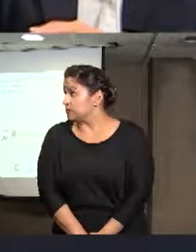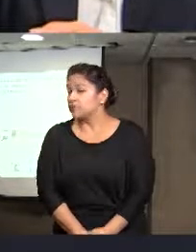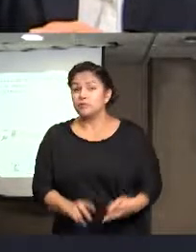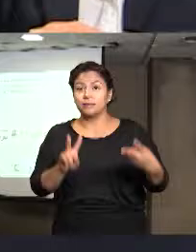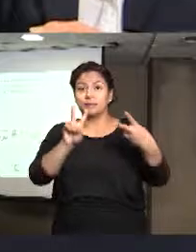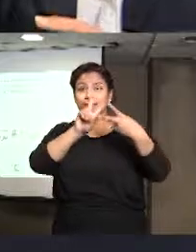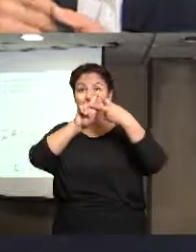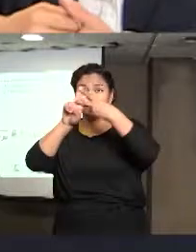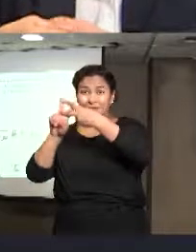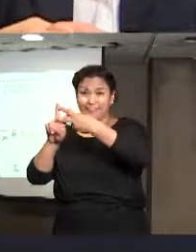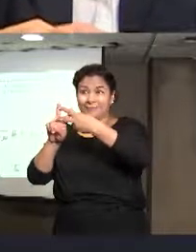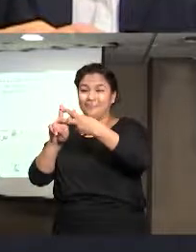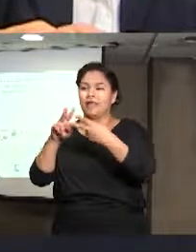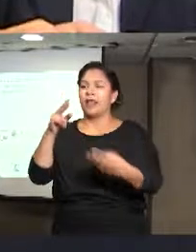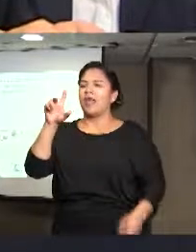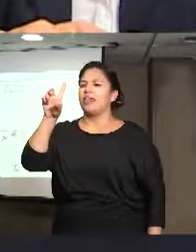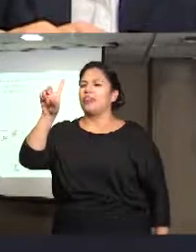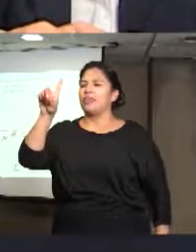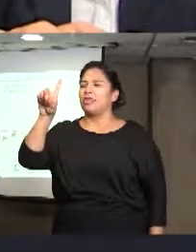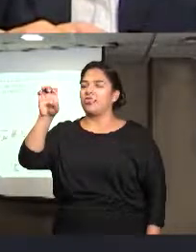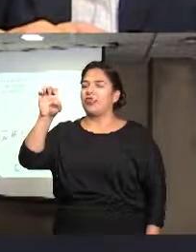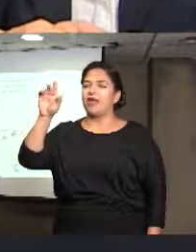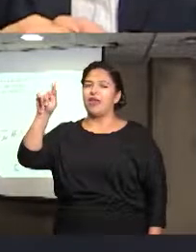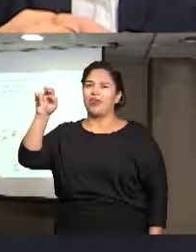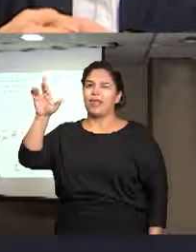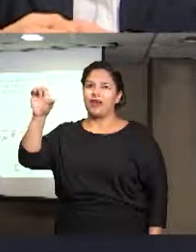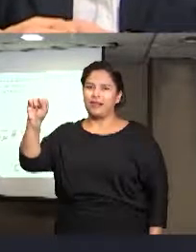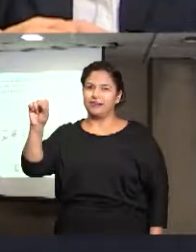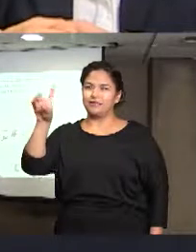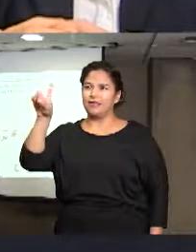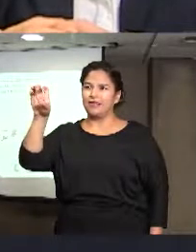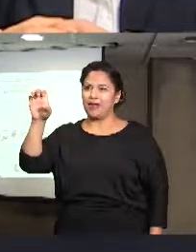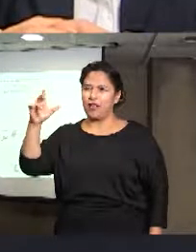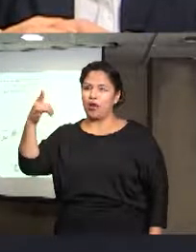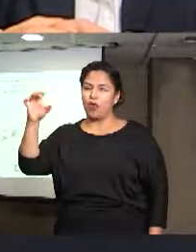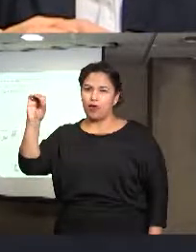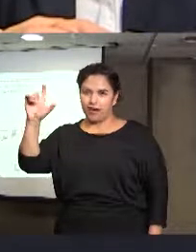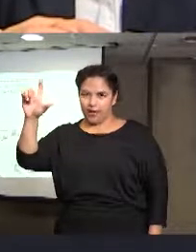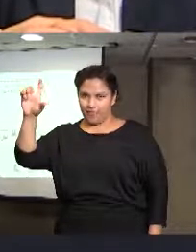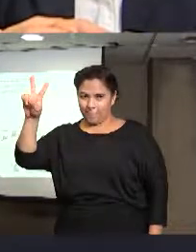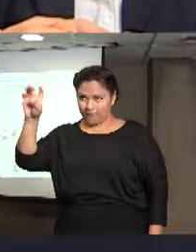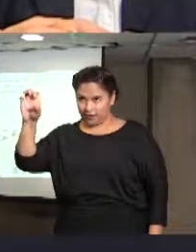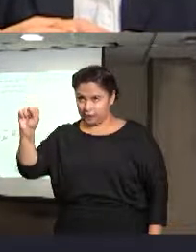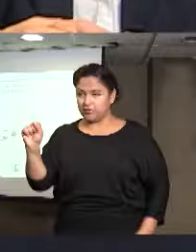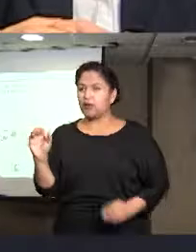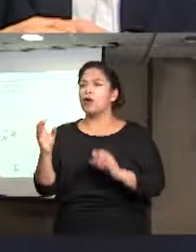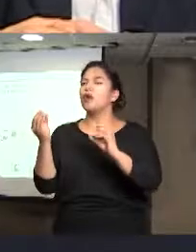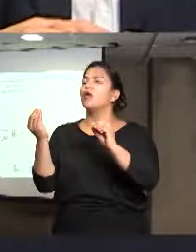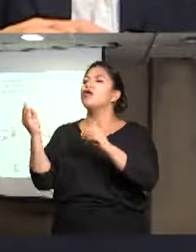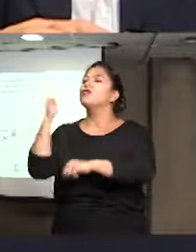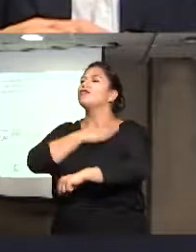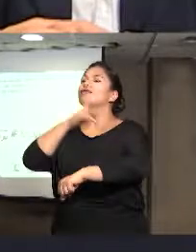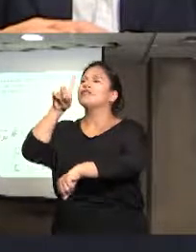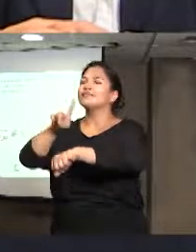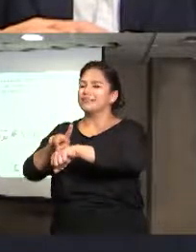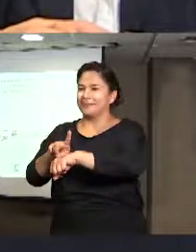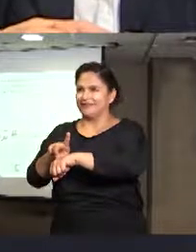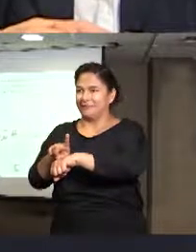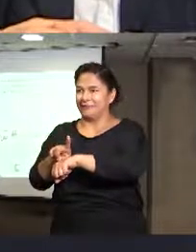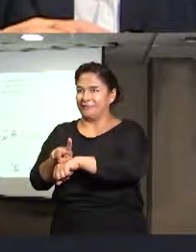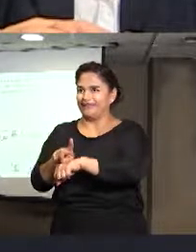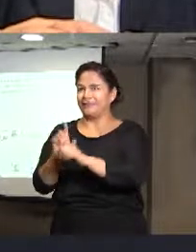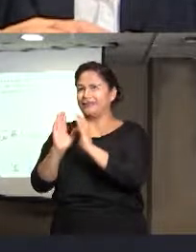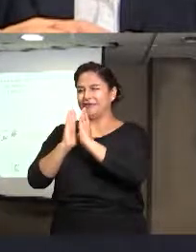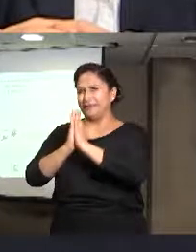Hashtag, detrás de lo que ves. Buenos días, soy Ángel Álvarez de Capital Media. Si me podían recordar, sé que los